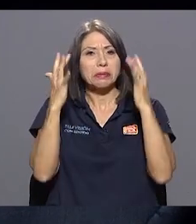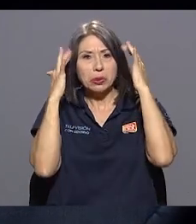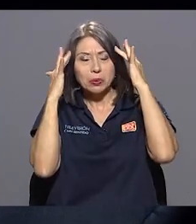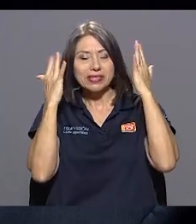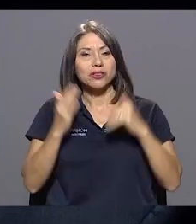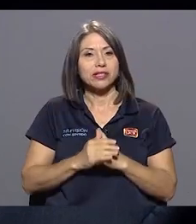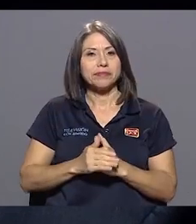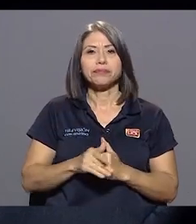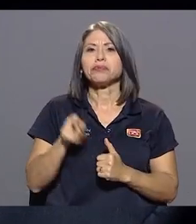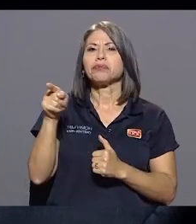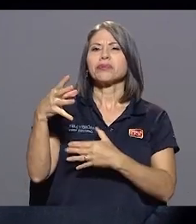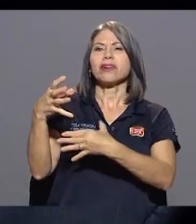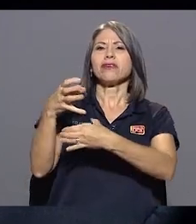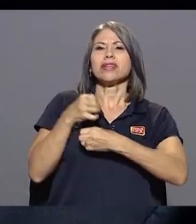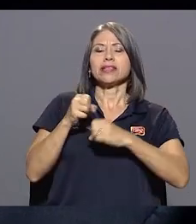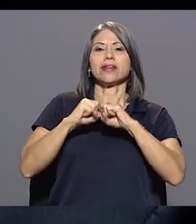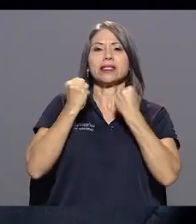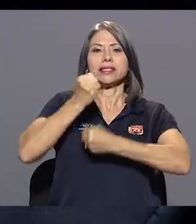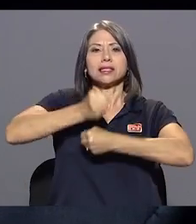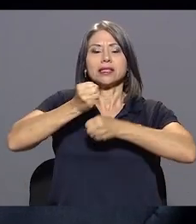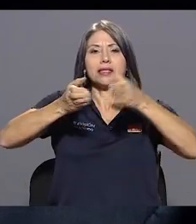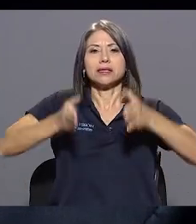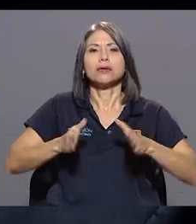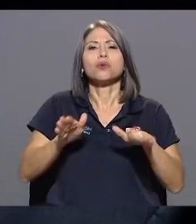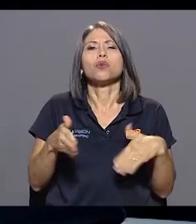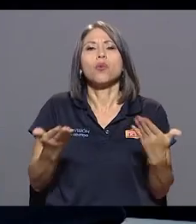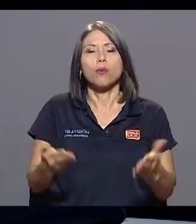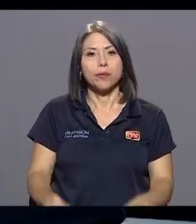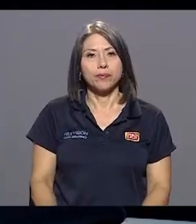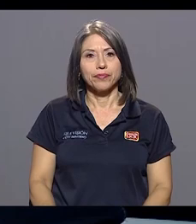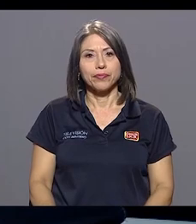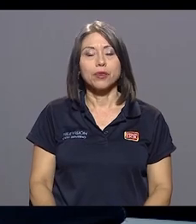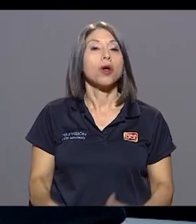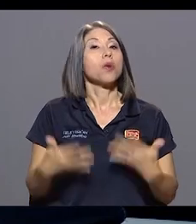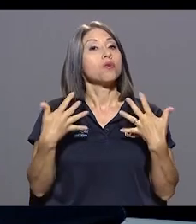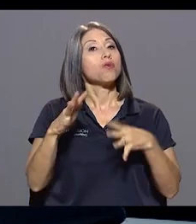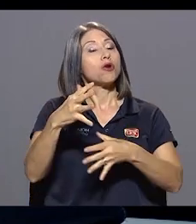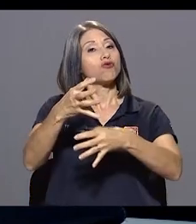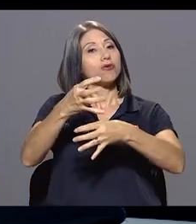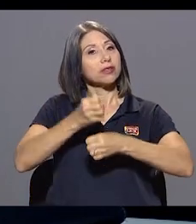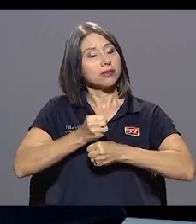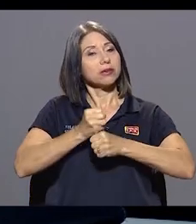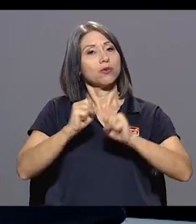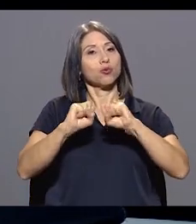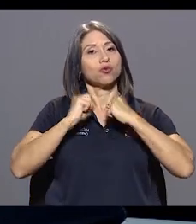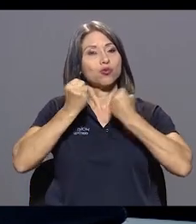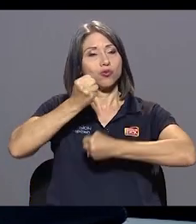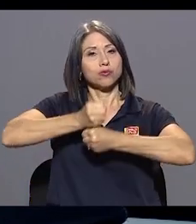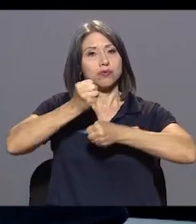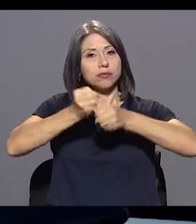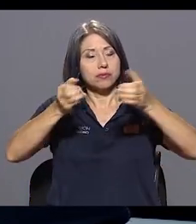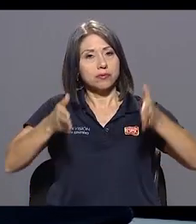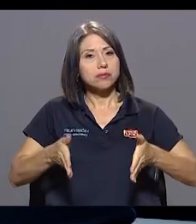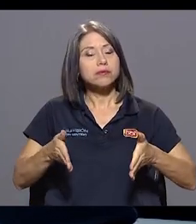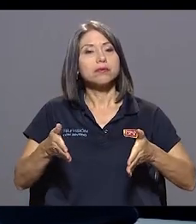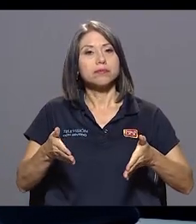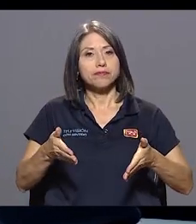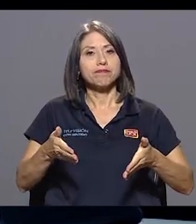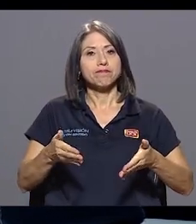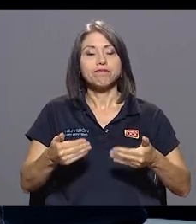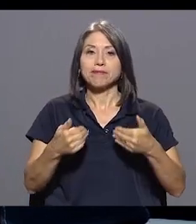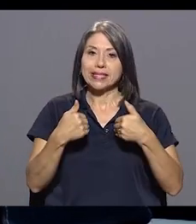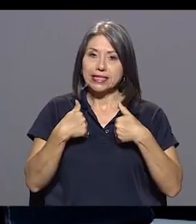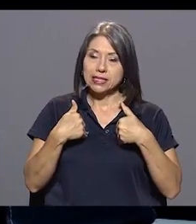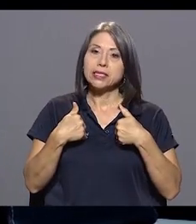Don César, ¿cómo recibe el sindicato? Bueno, recibe un sindicato que